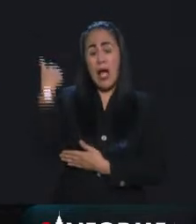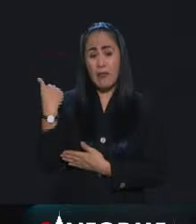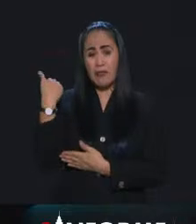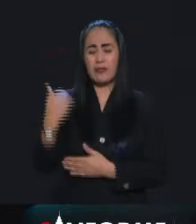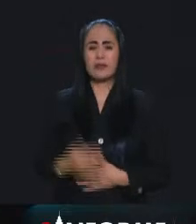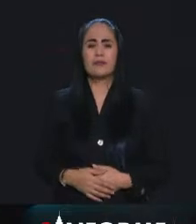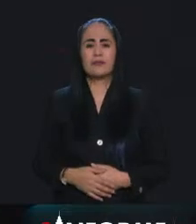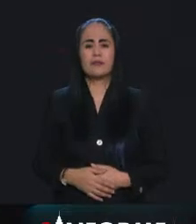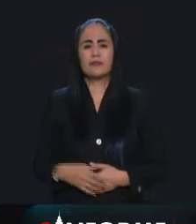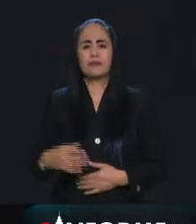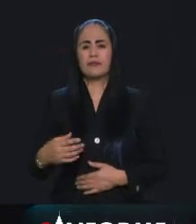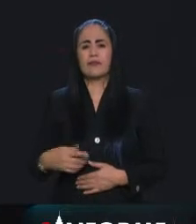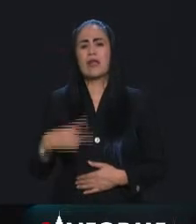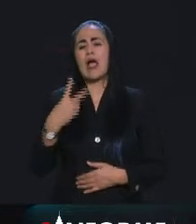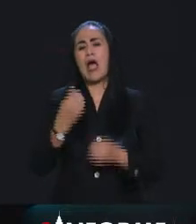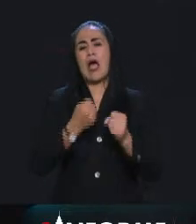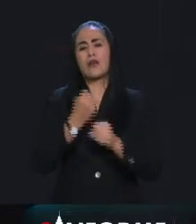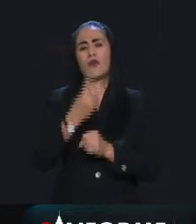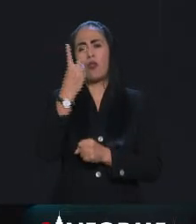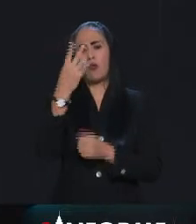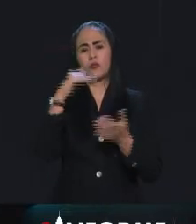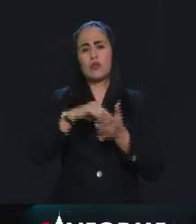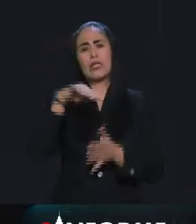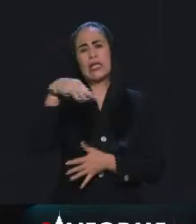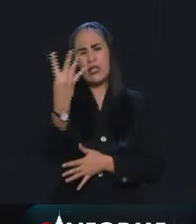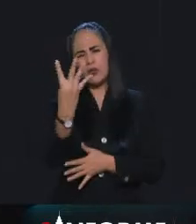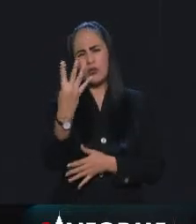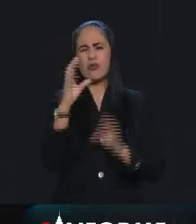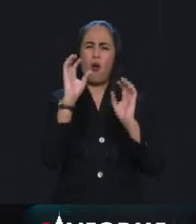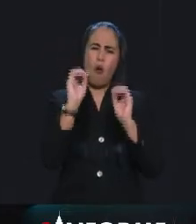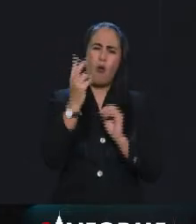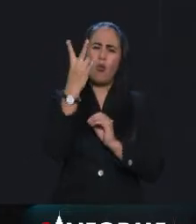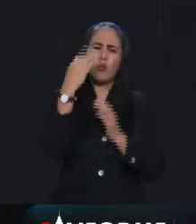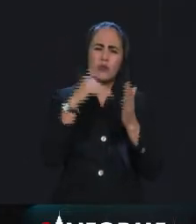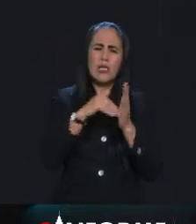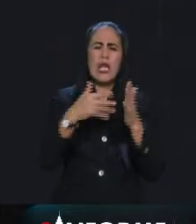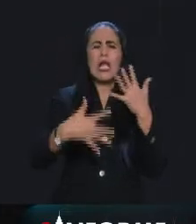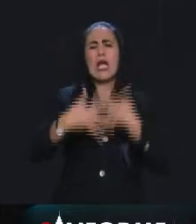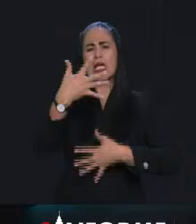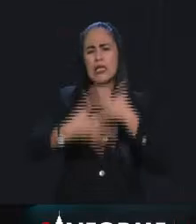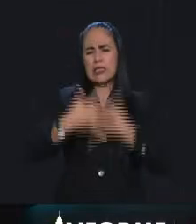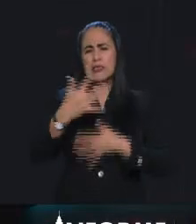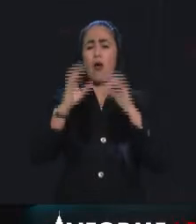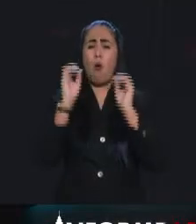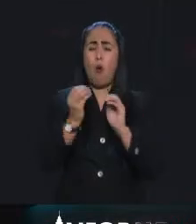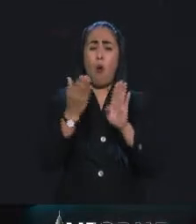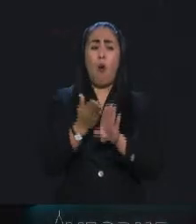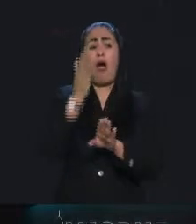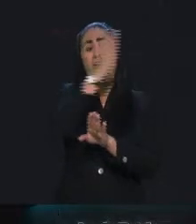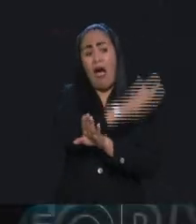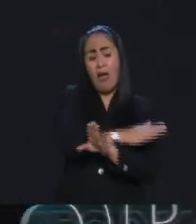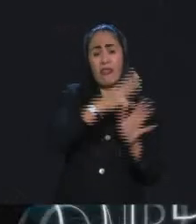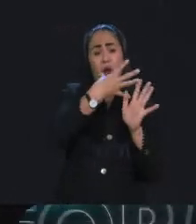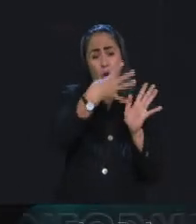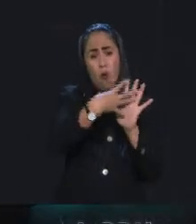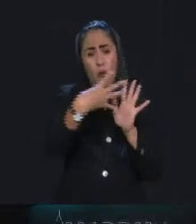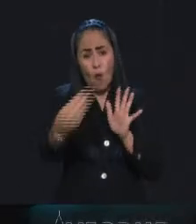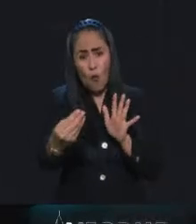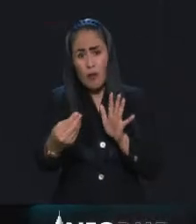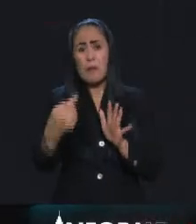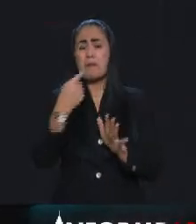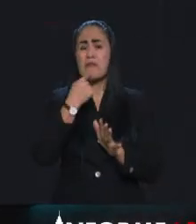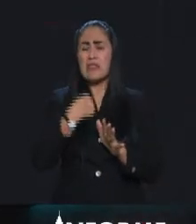por ejemplo, en el 2014, 2015 o antes, ahora nos están diciendo, oiga, yo también tengo